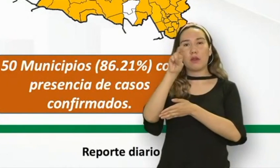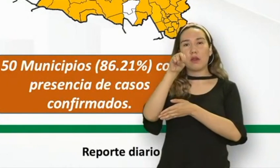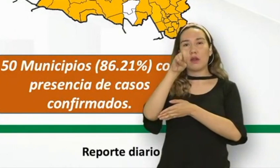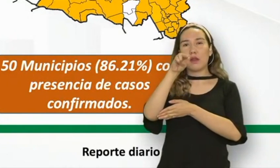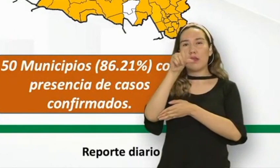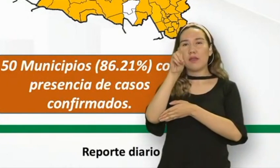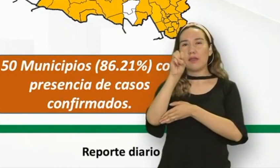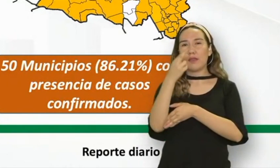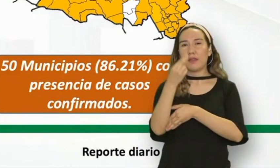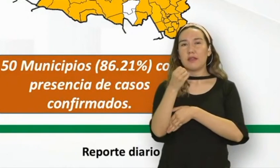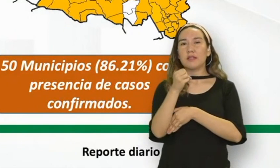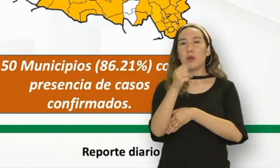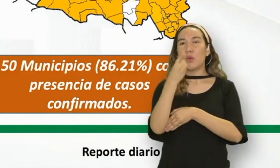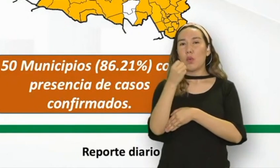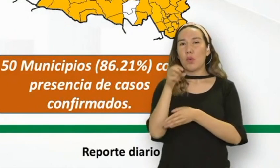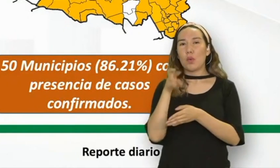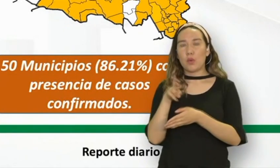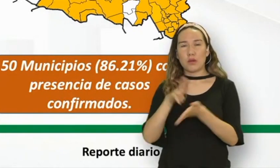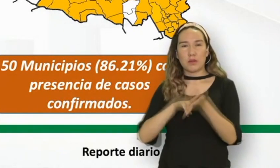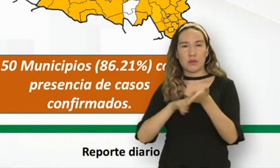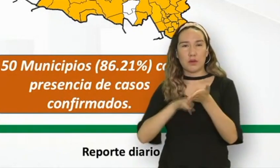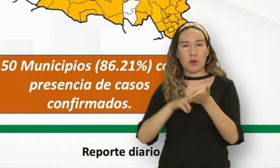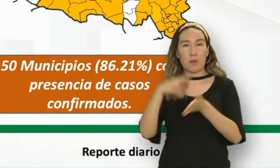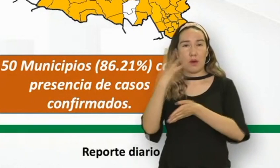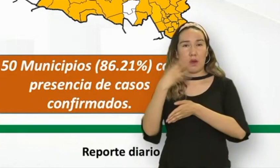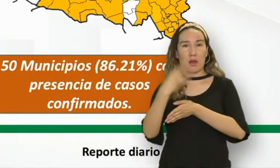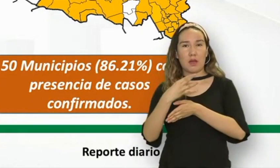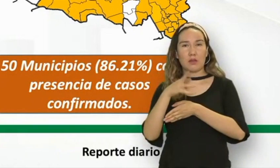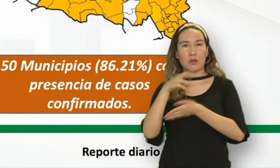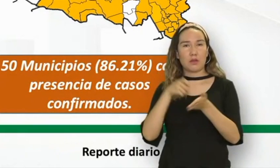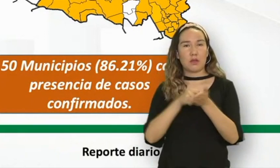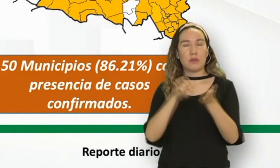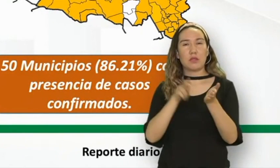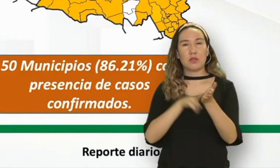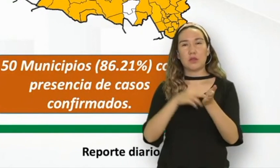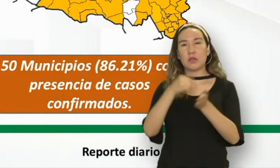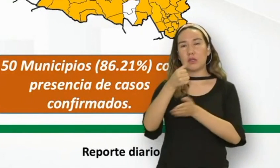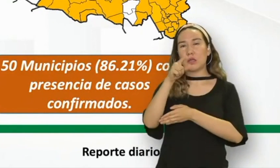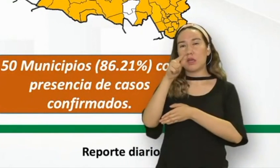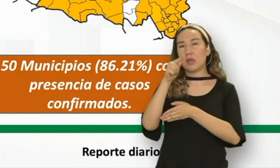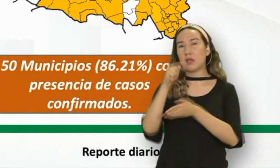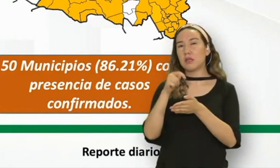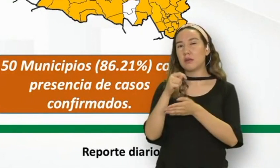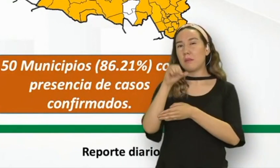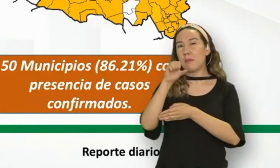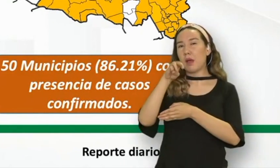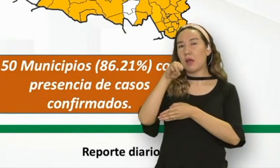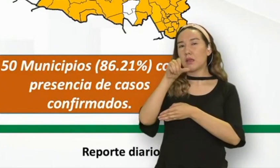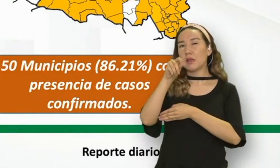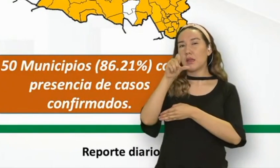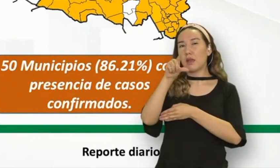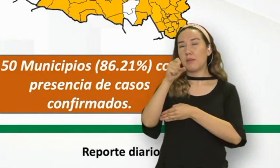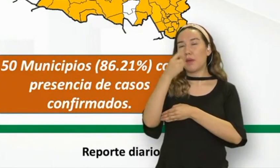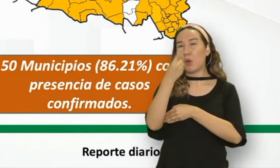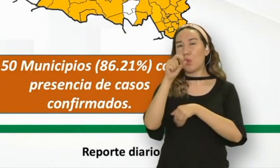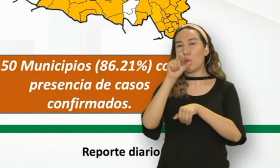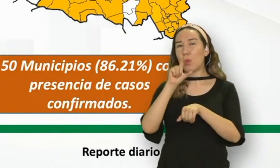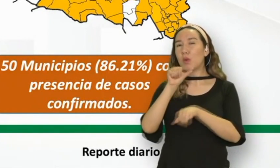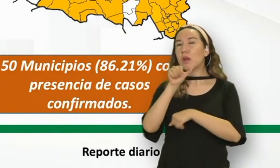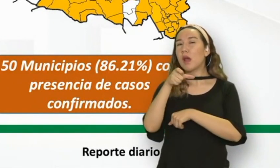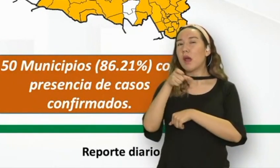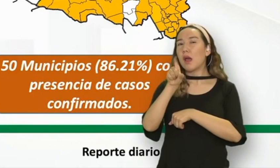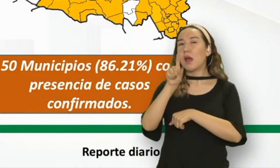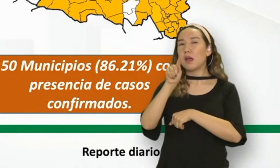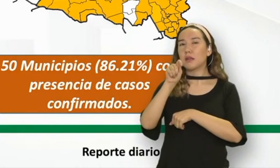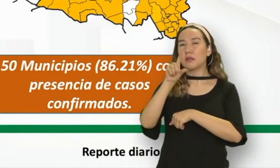14 en Ciudad Valles, 6 en Tamazunchale, 4 en Matlapa, una más en Tampacán, una en Axla, 9 en